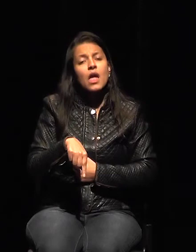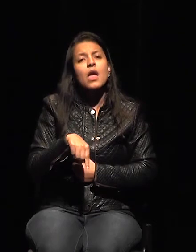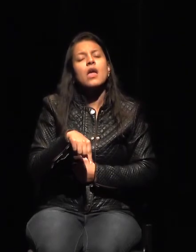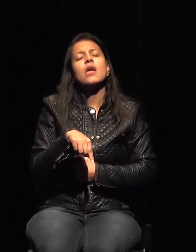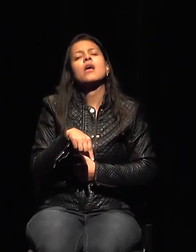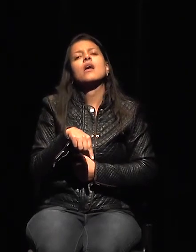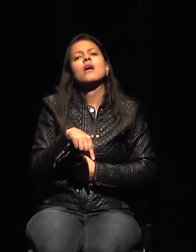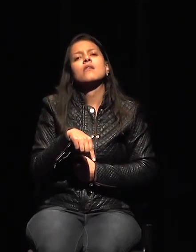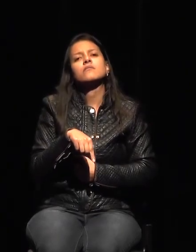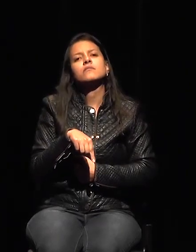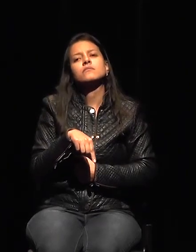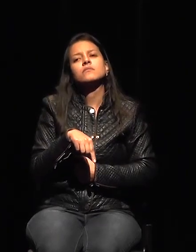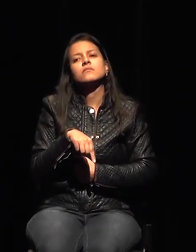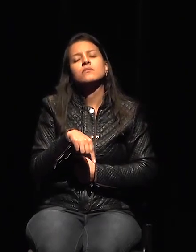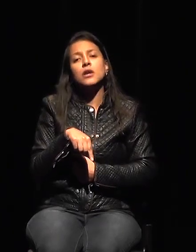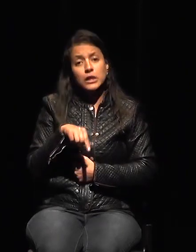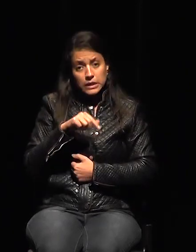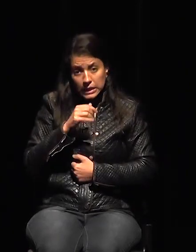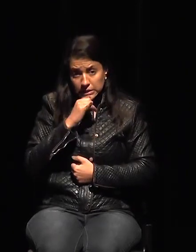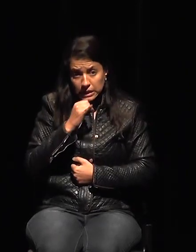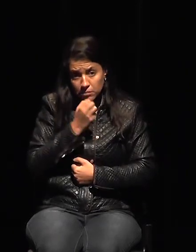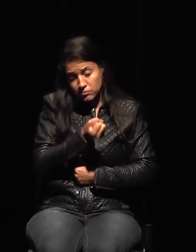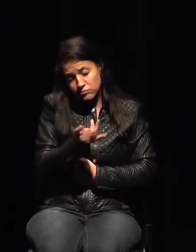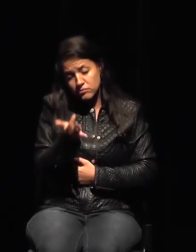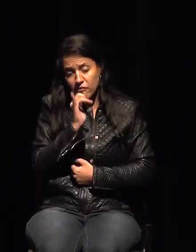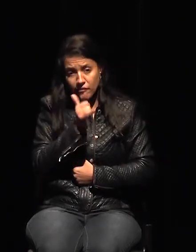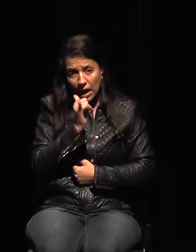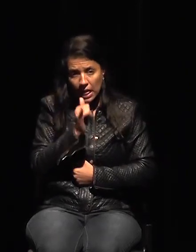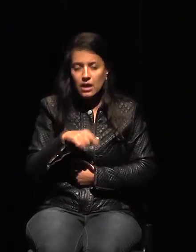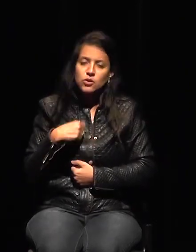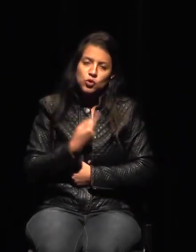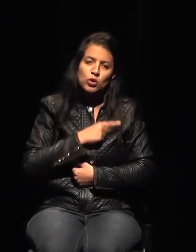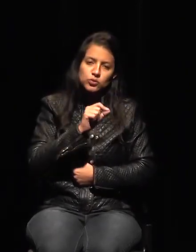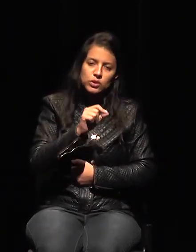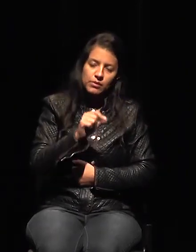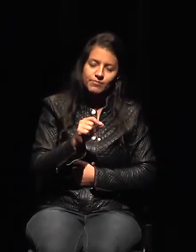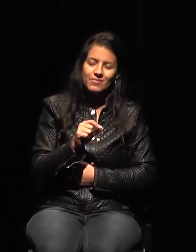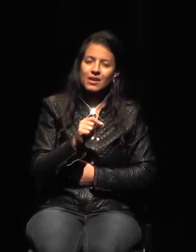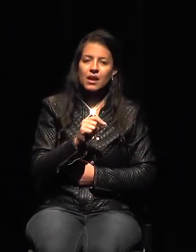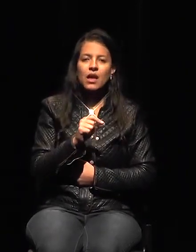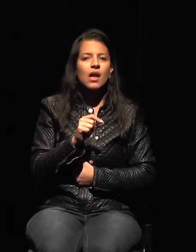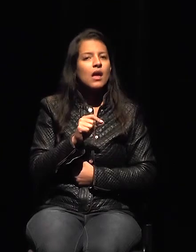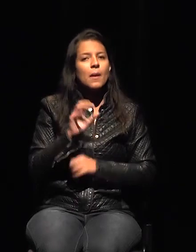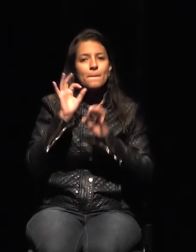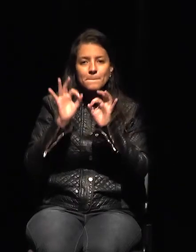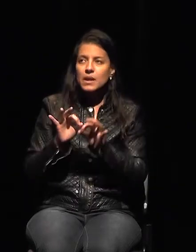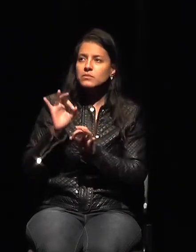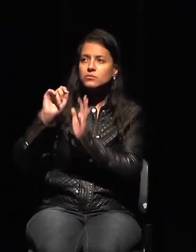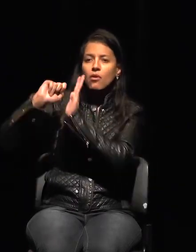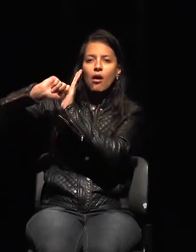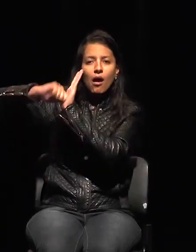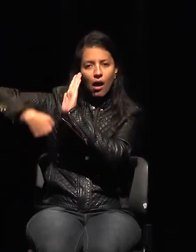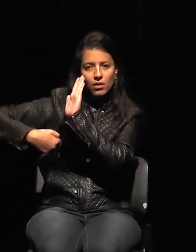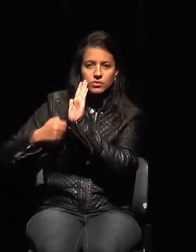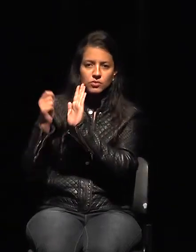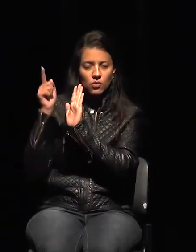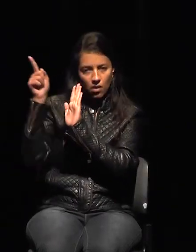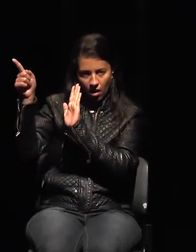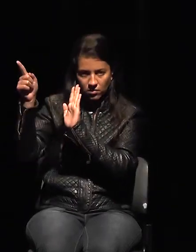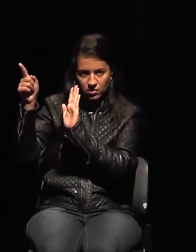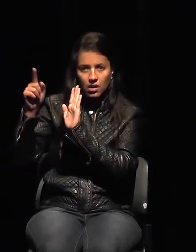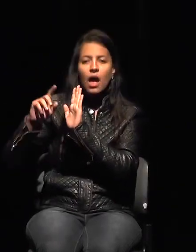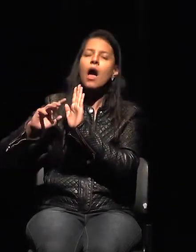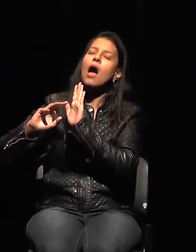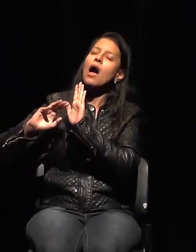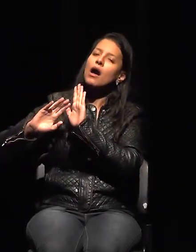ejemplos, la idea es que tuvimos los compromisos importantes y a veces perdemos el